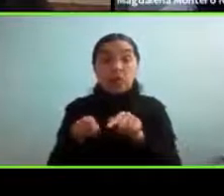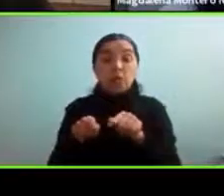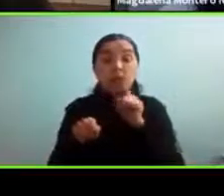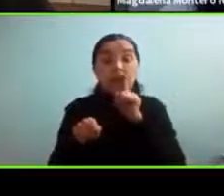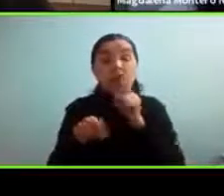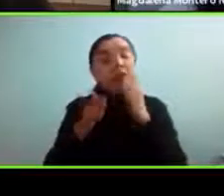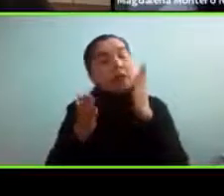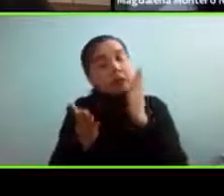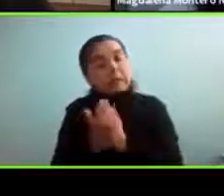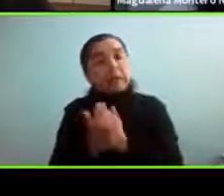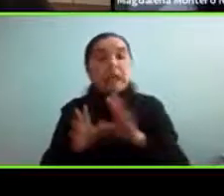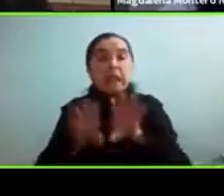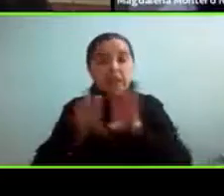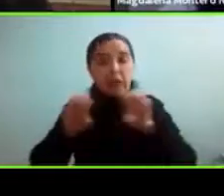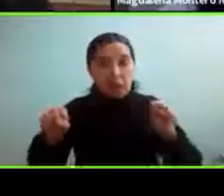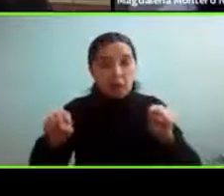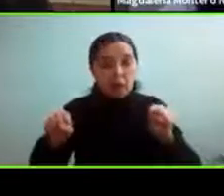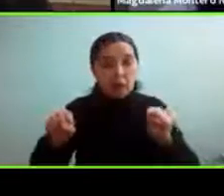consensuarlo